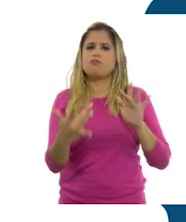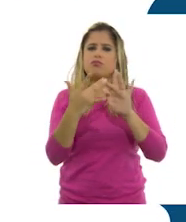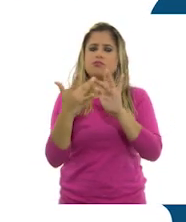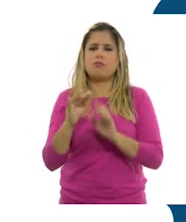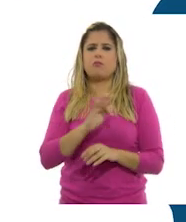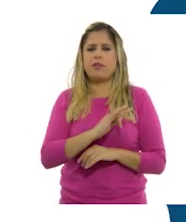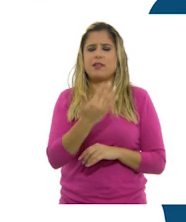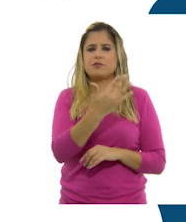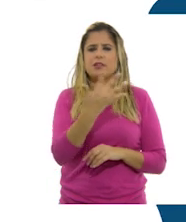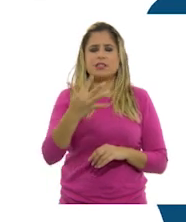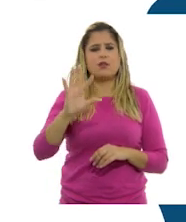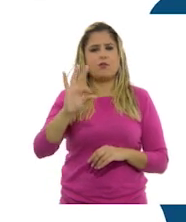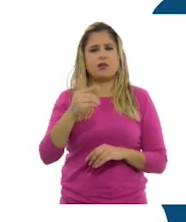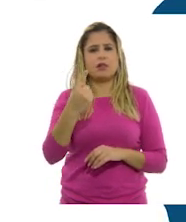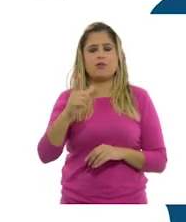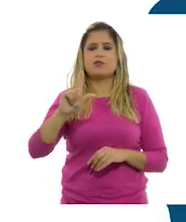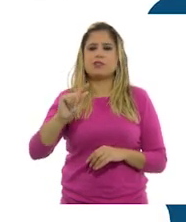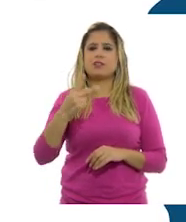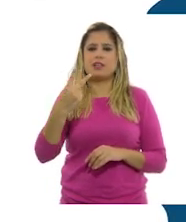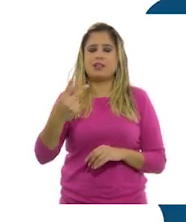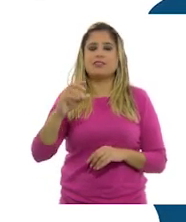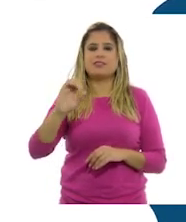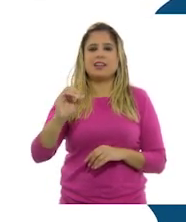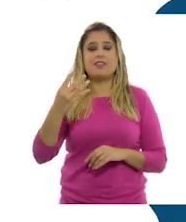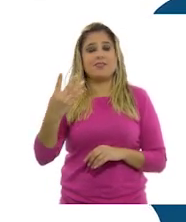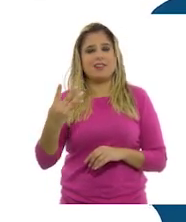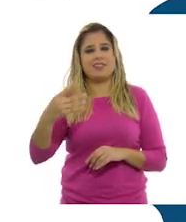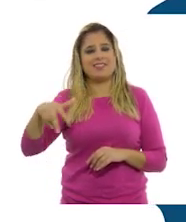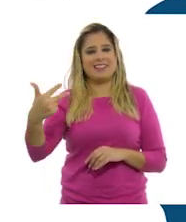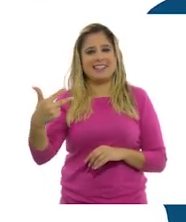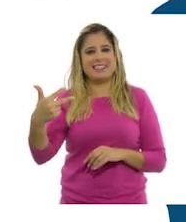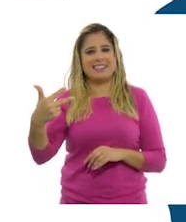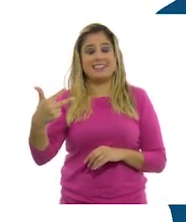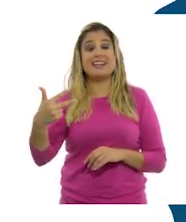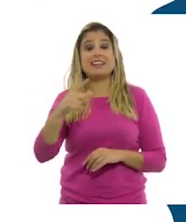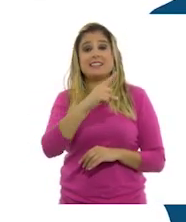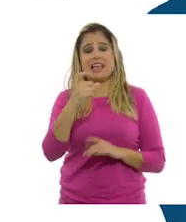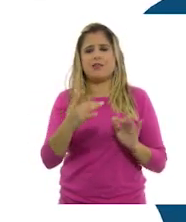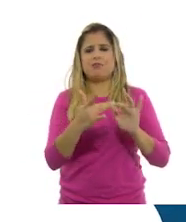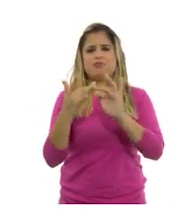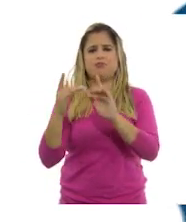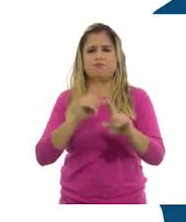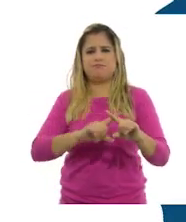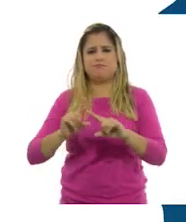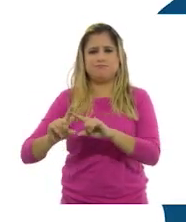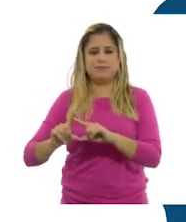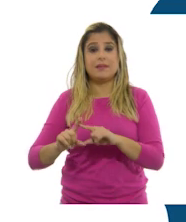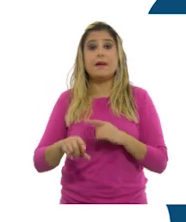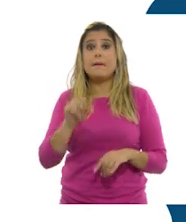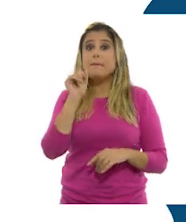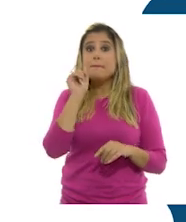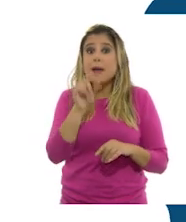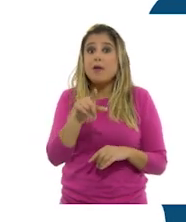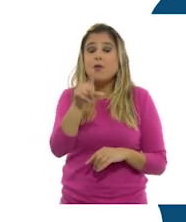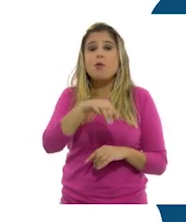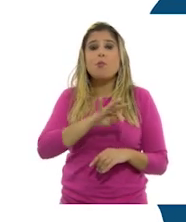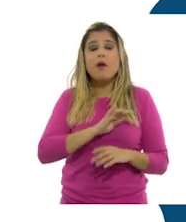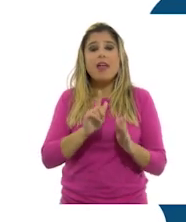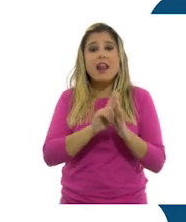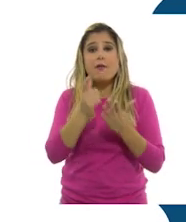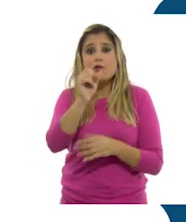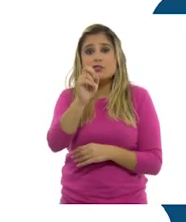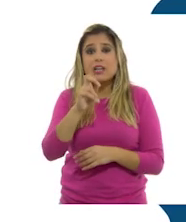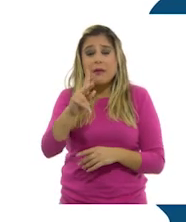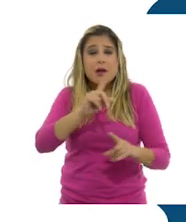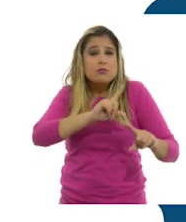5541-720413 con 100 líneas. También puedes encontrar los